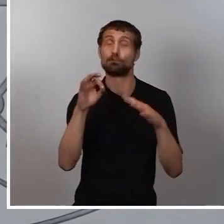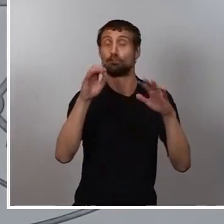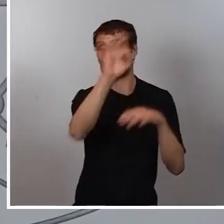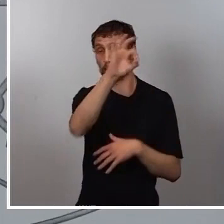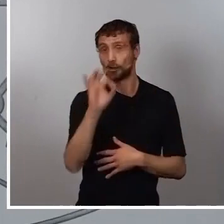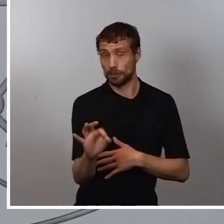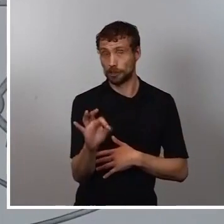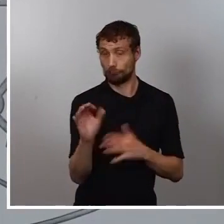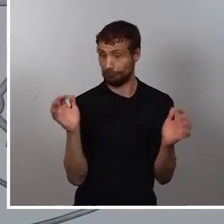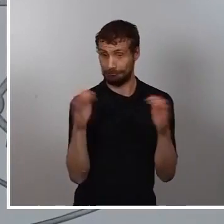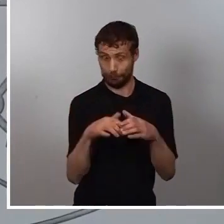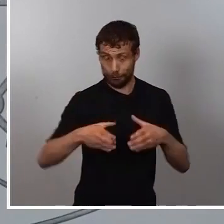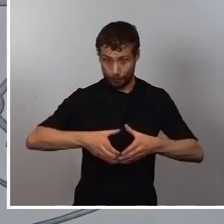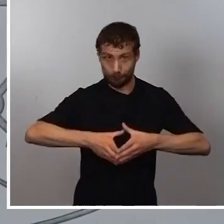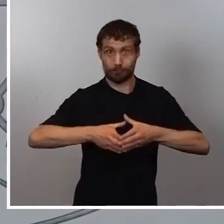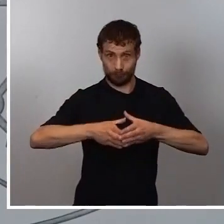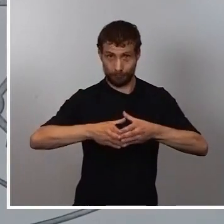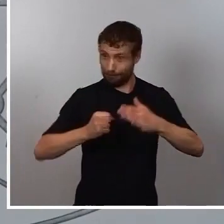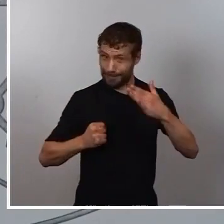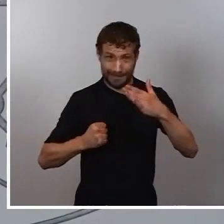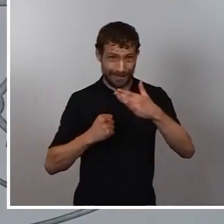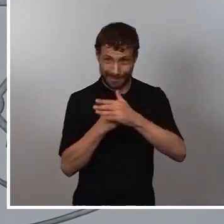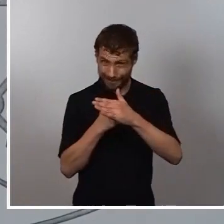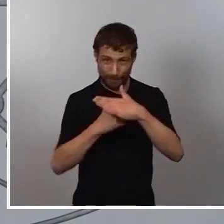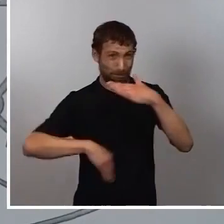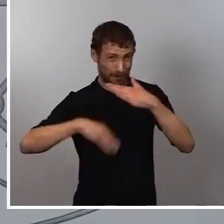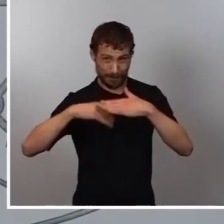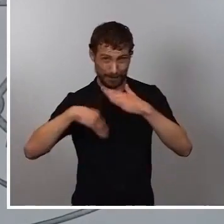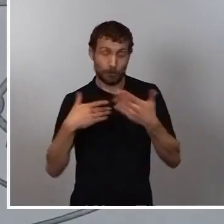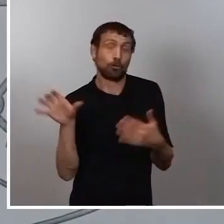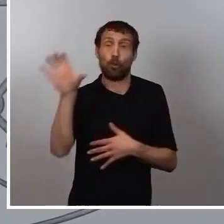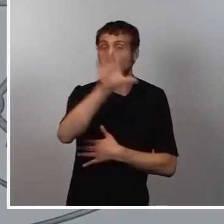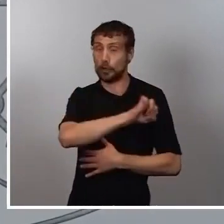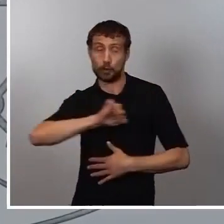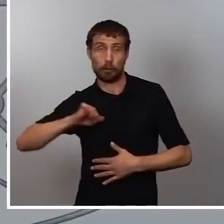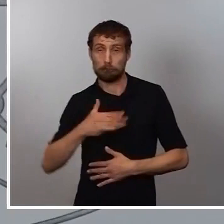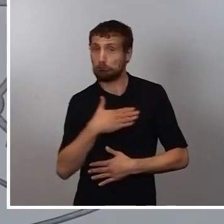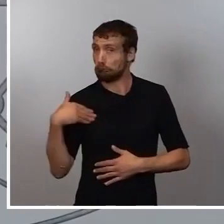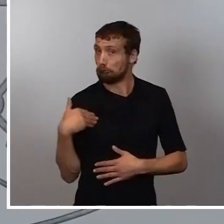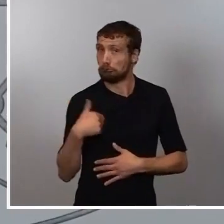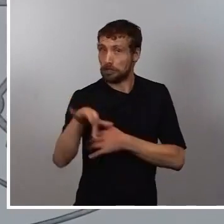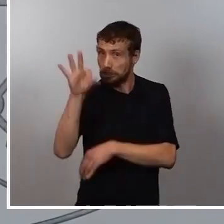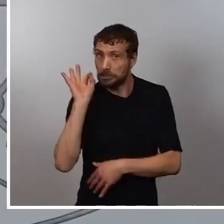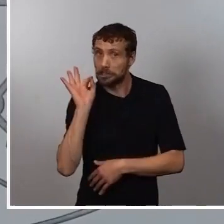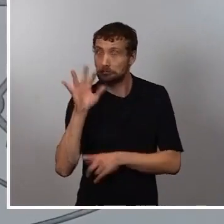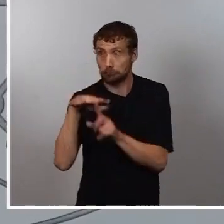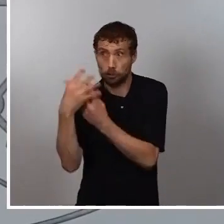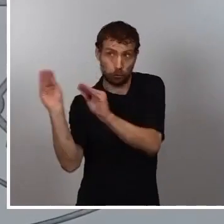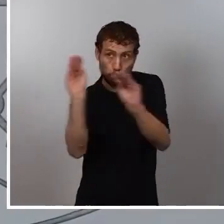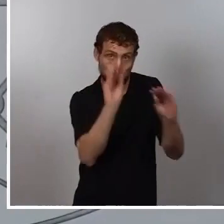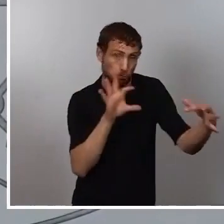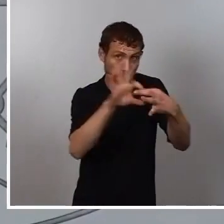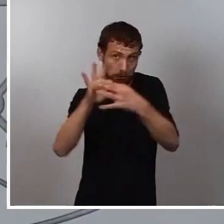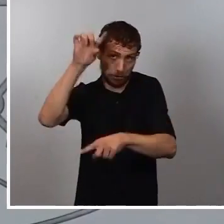hasta un máximo. Por tanto, las comunidades autónomas pueden, si así lo deciden, en función de su propia situación o de las circunstancias